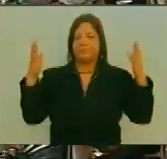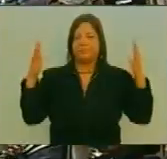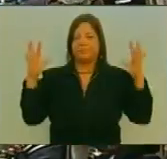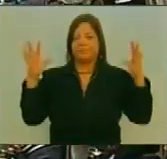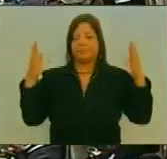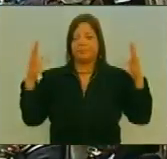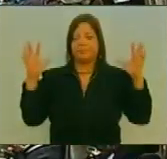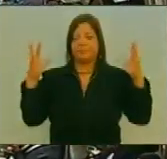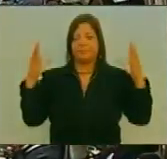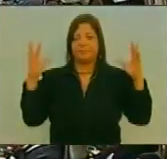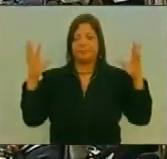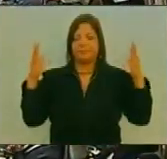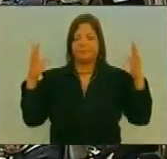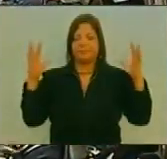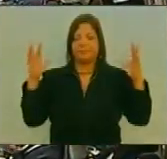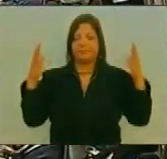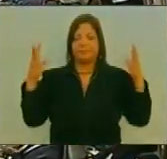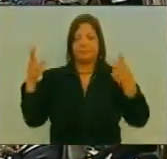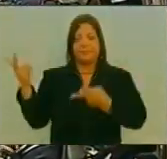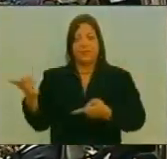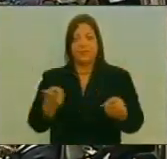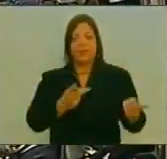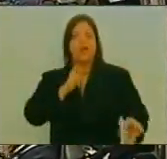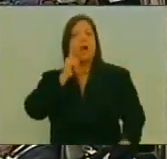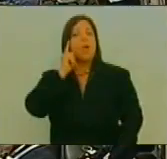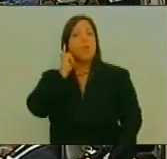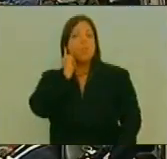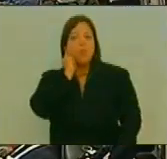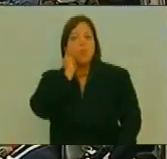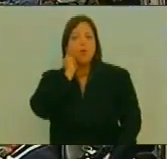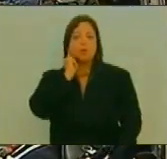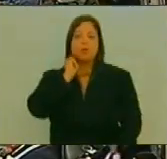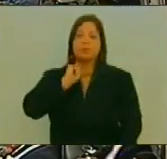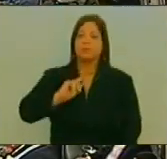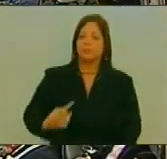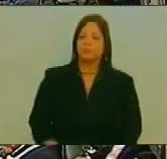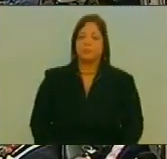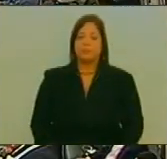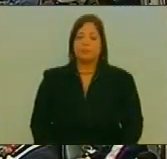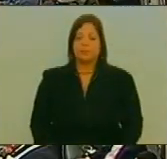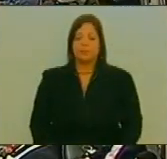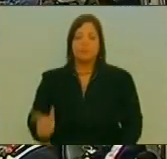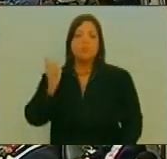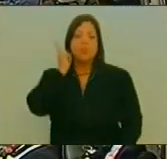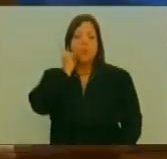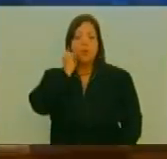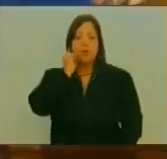Marcano Voy a invitar A la constituyente Nosliu Rodríguez